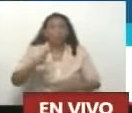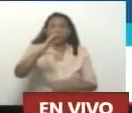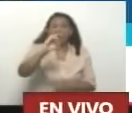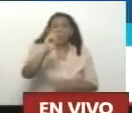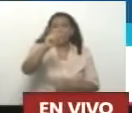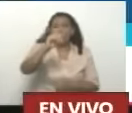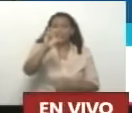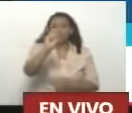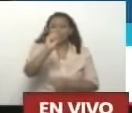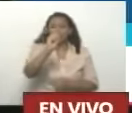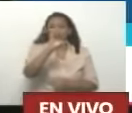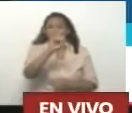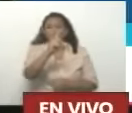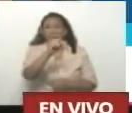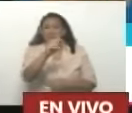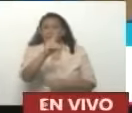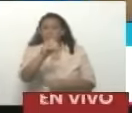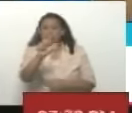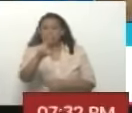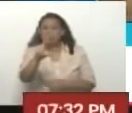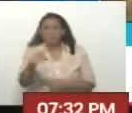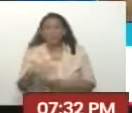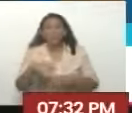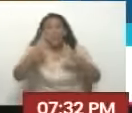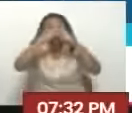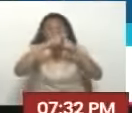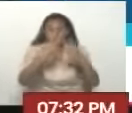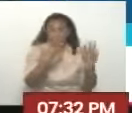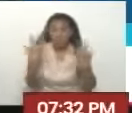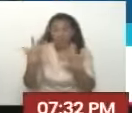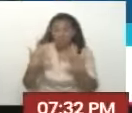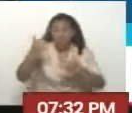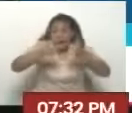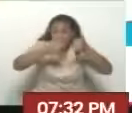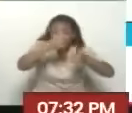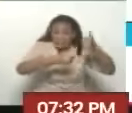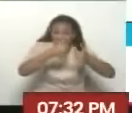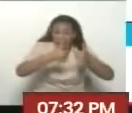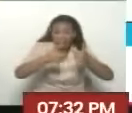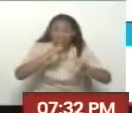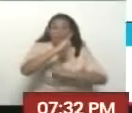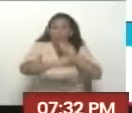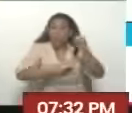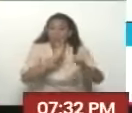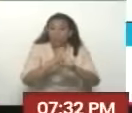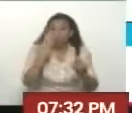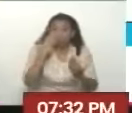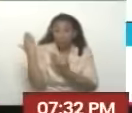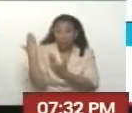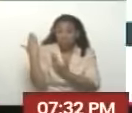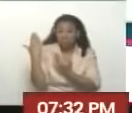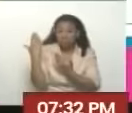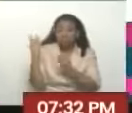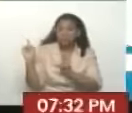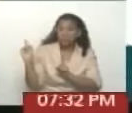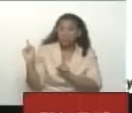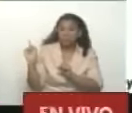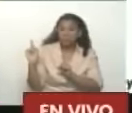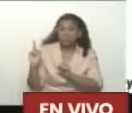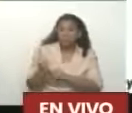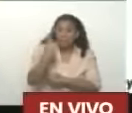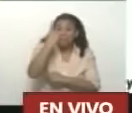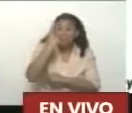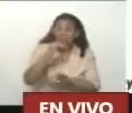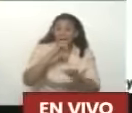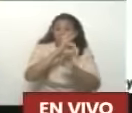Consolidar Es lo que yo te podría decir Con esos números Que aparecieron A nivel internacional Hoy Esta es la primera